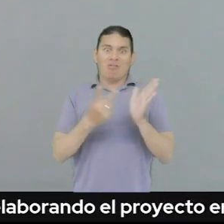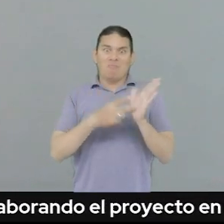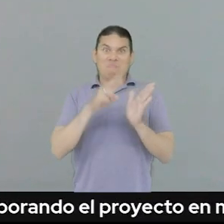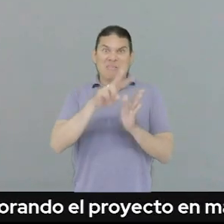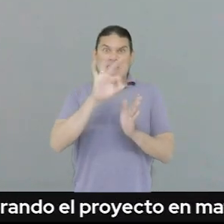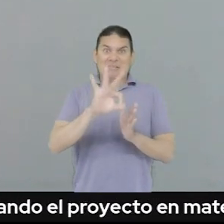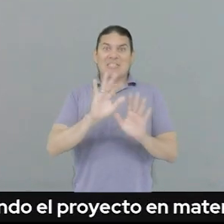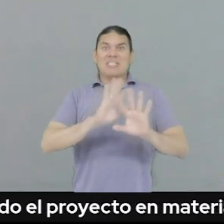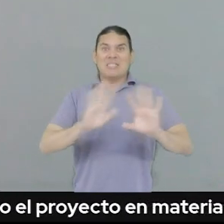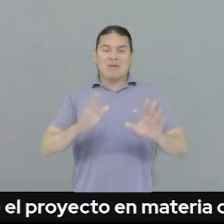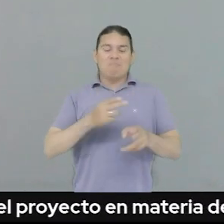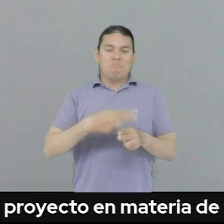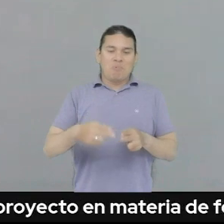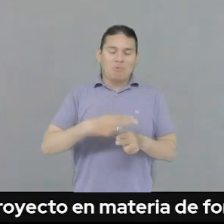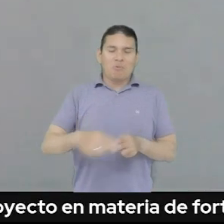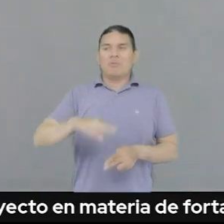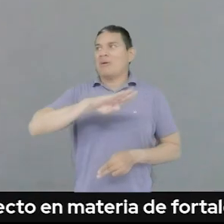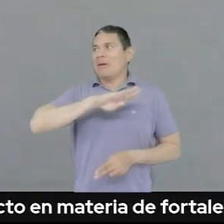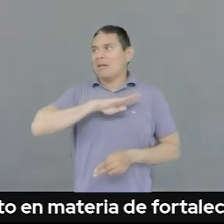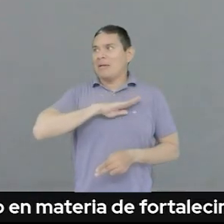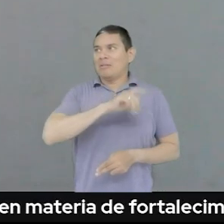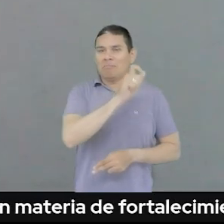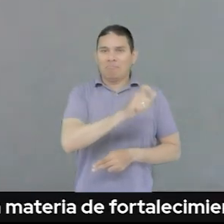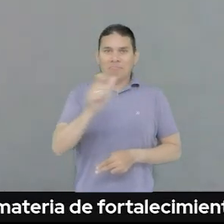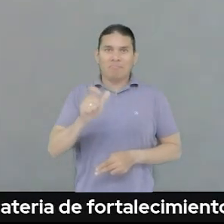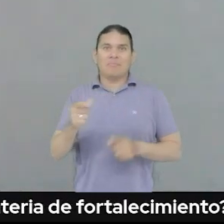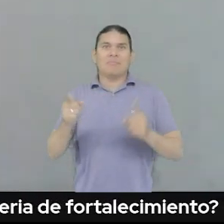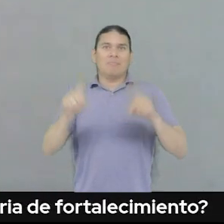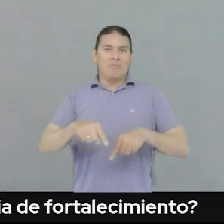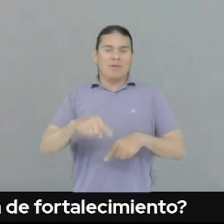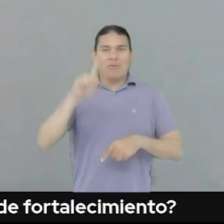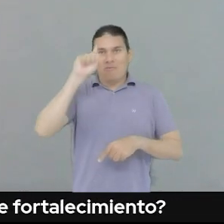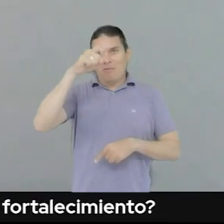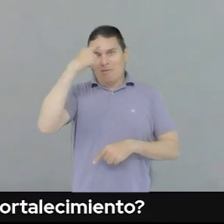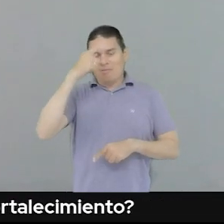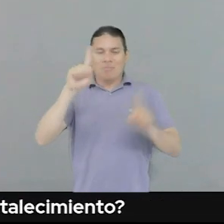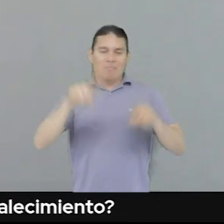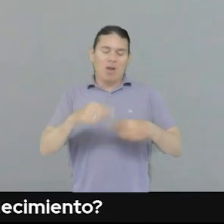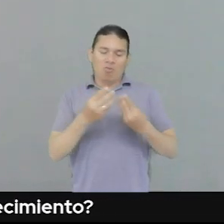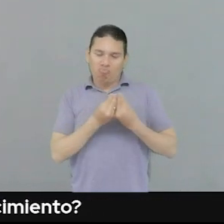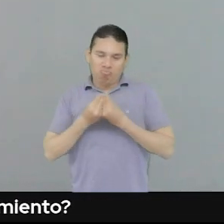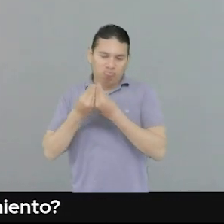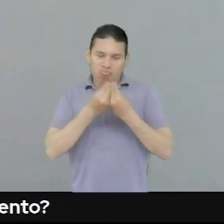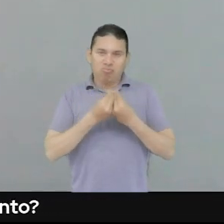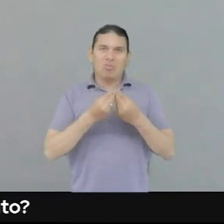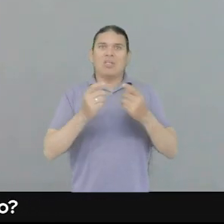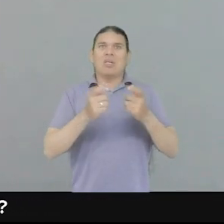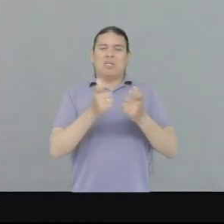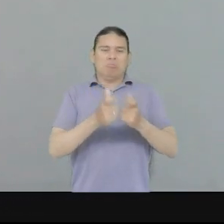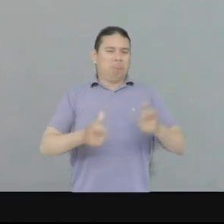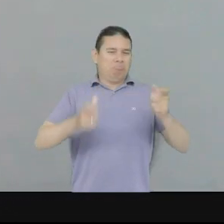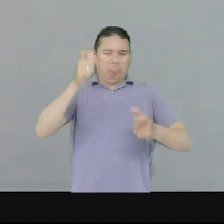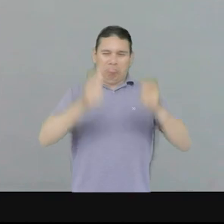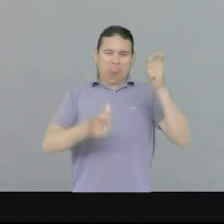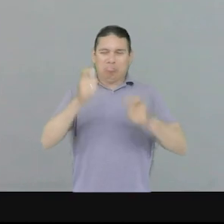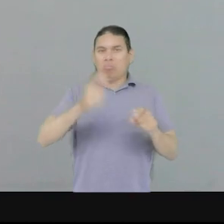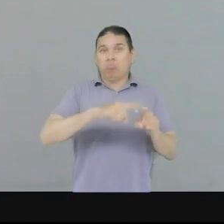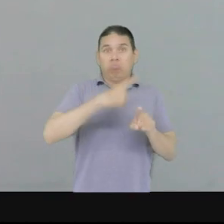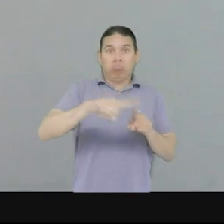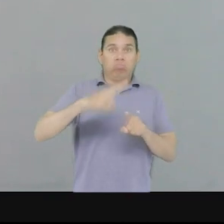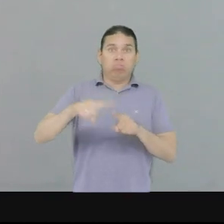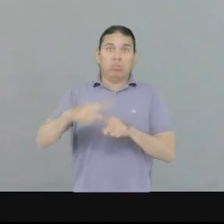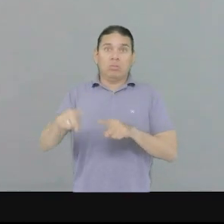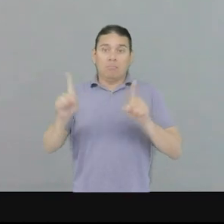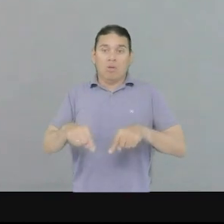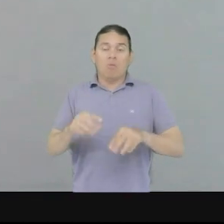mucha vigencia en este año porque en el mes de octubre se eliminan los alcaldes, los gobernadores, los concejales, los diputados. Entonces,